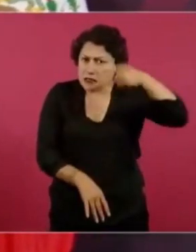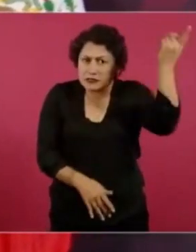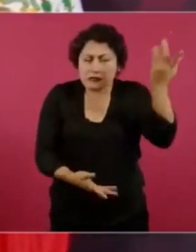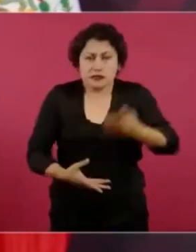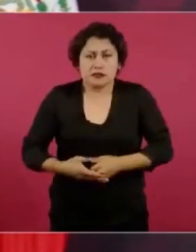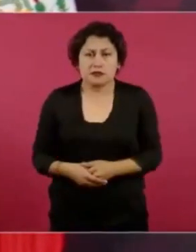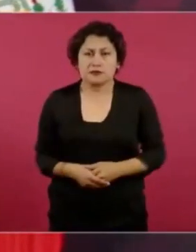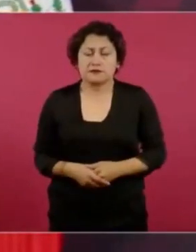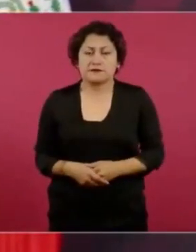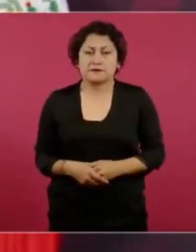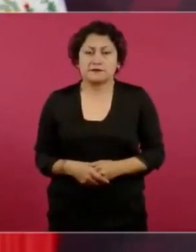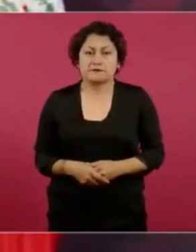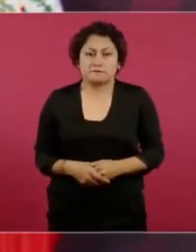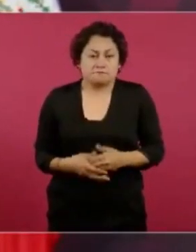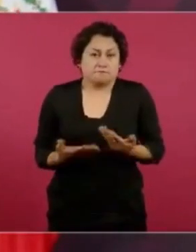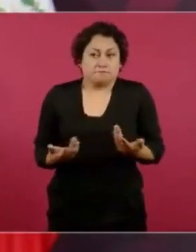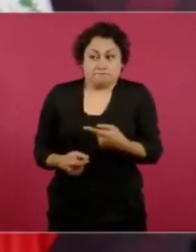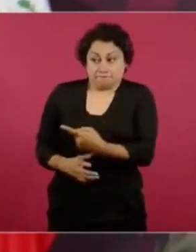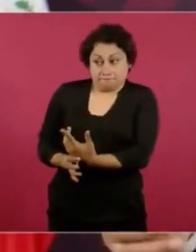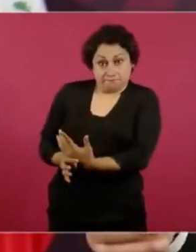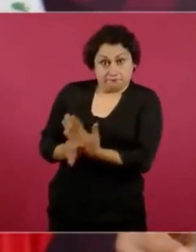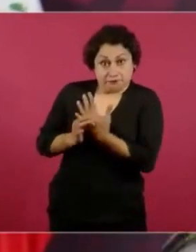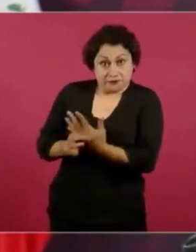Él tiene todo.